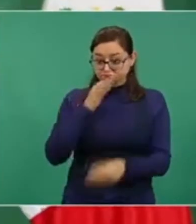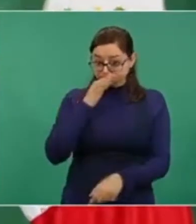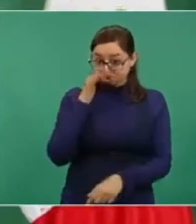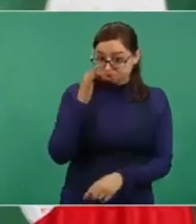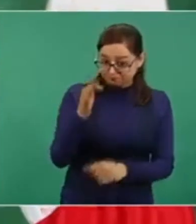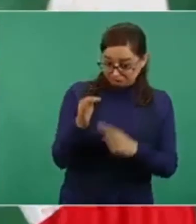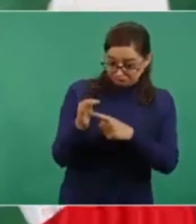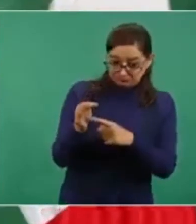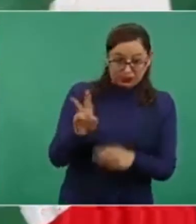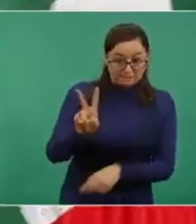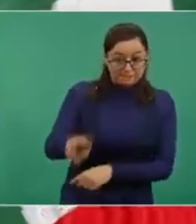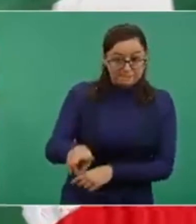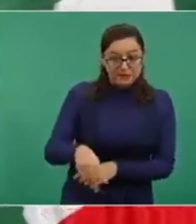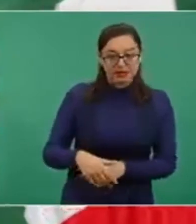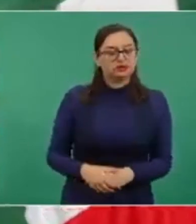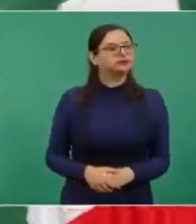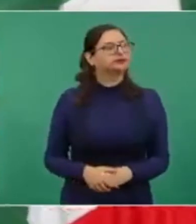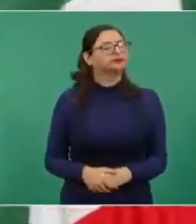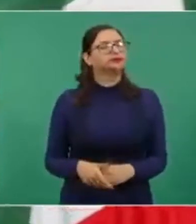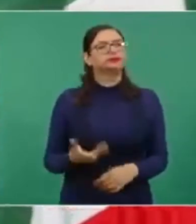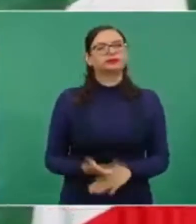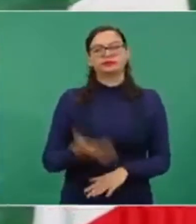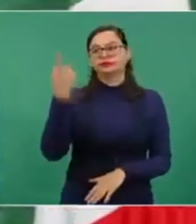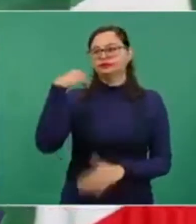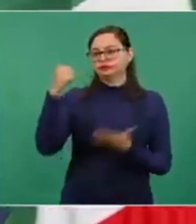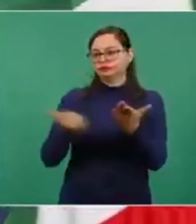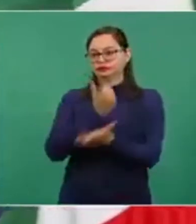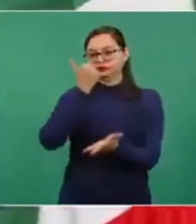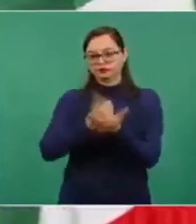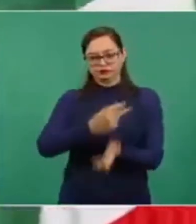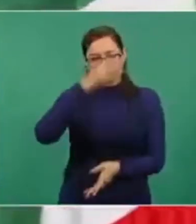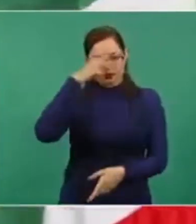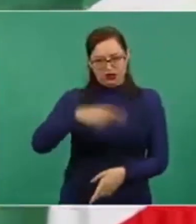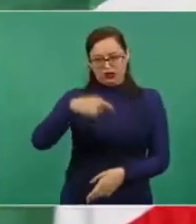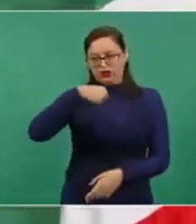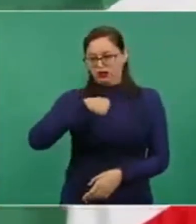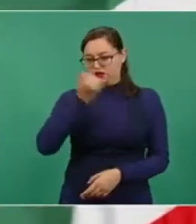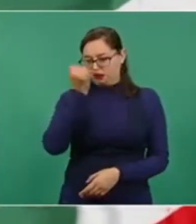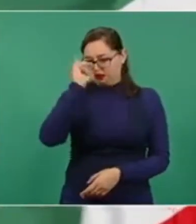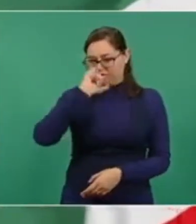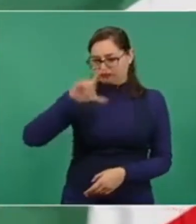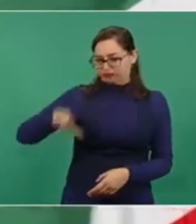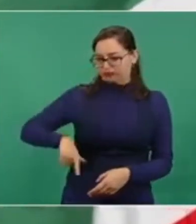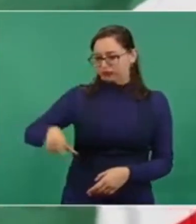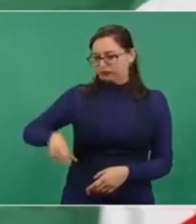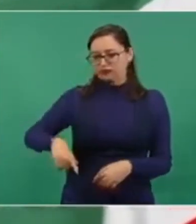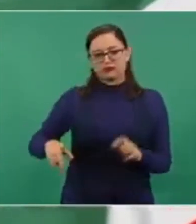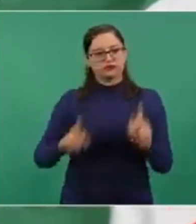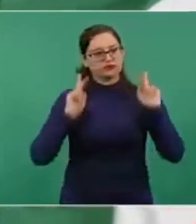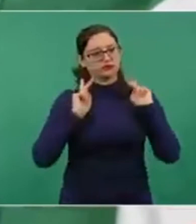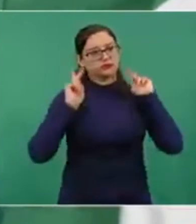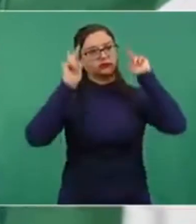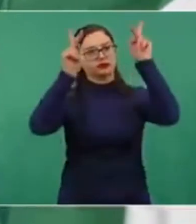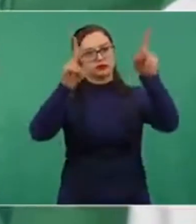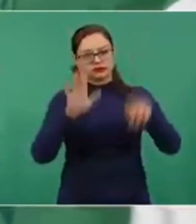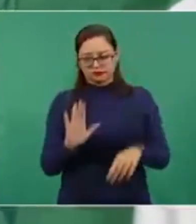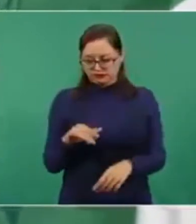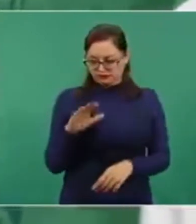cuando íbamos a construir los segundos pisos, creo jefe de gobierno, hace 20 años,